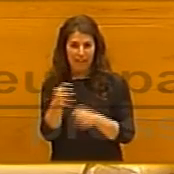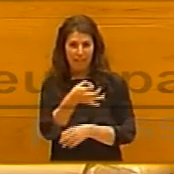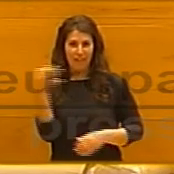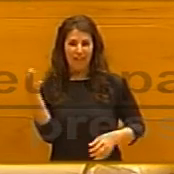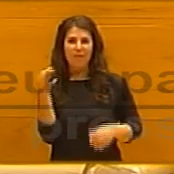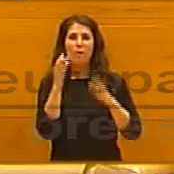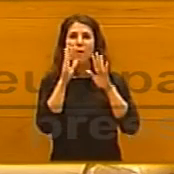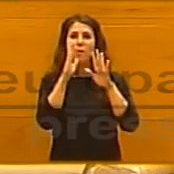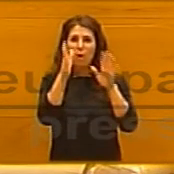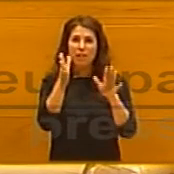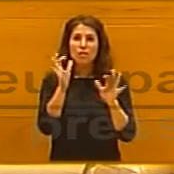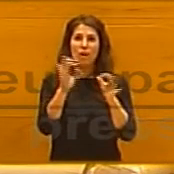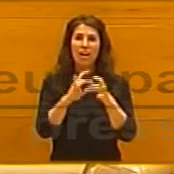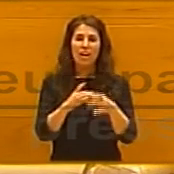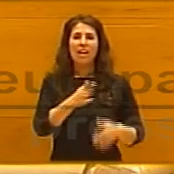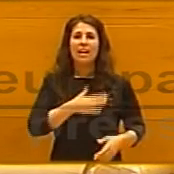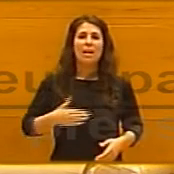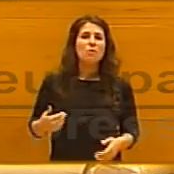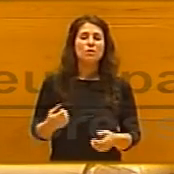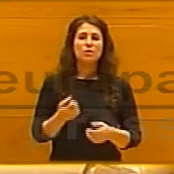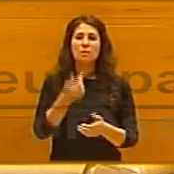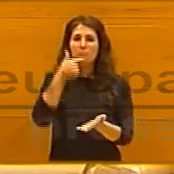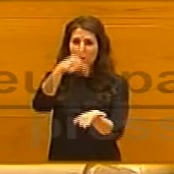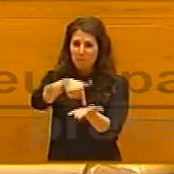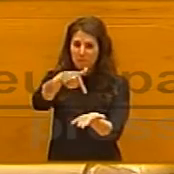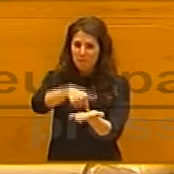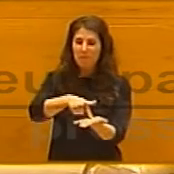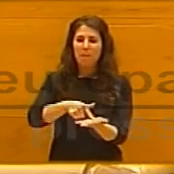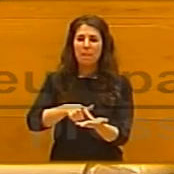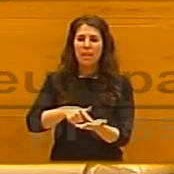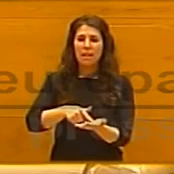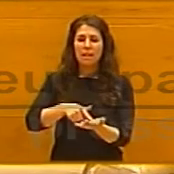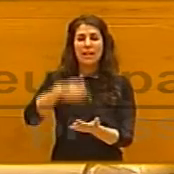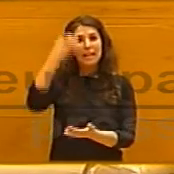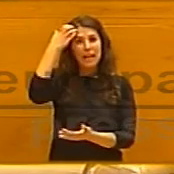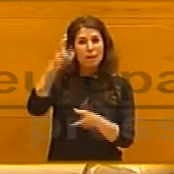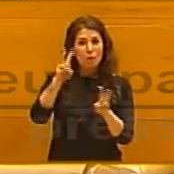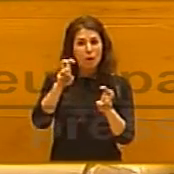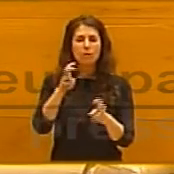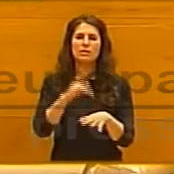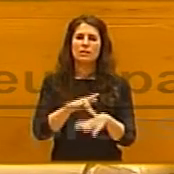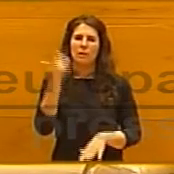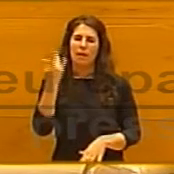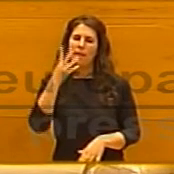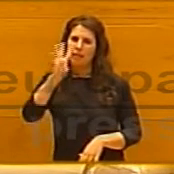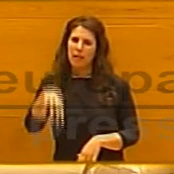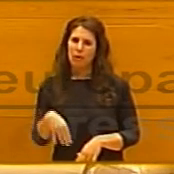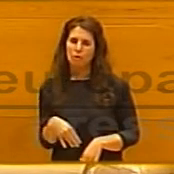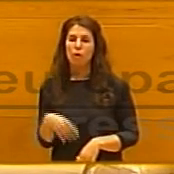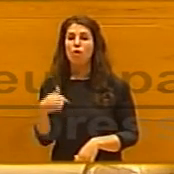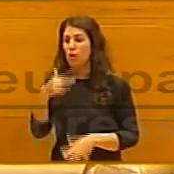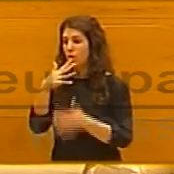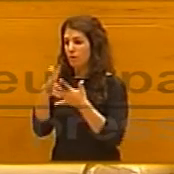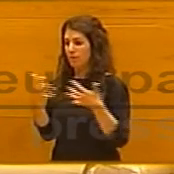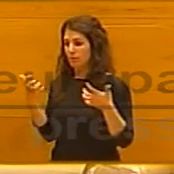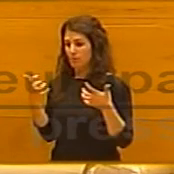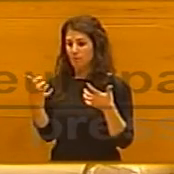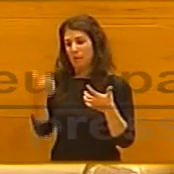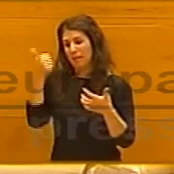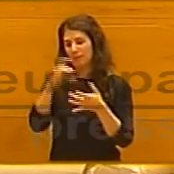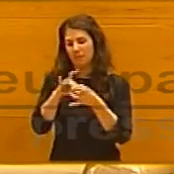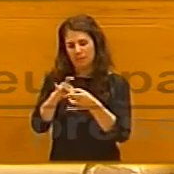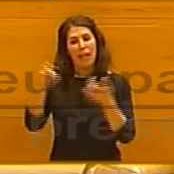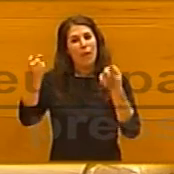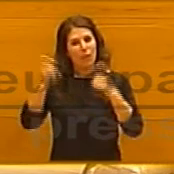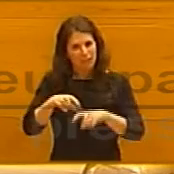reclamar al futuro rey sensibilidad hacia Cataluña y en este momento a la cita del 9 de noviembre, para